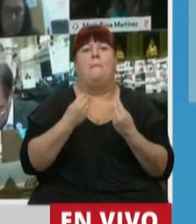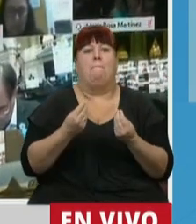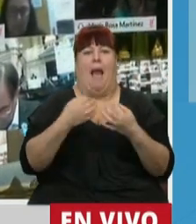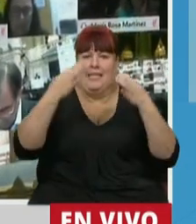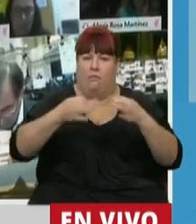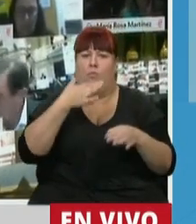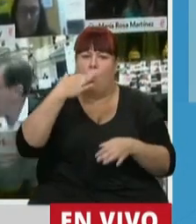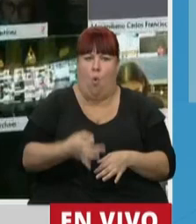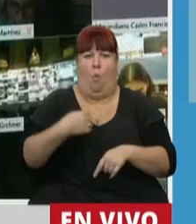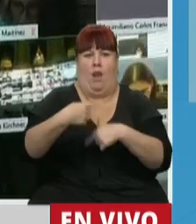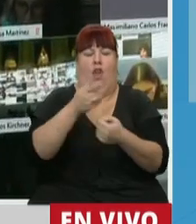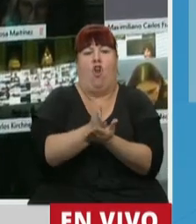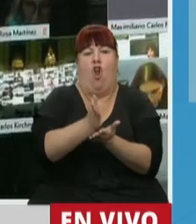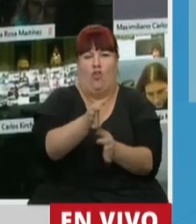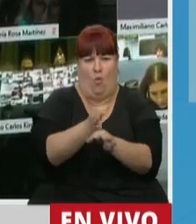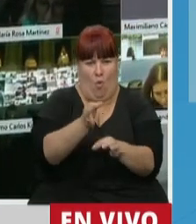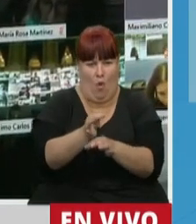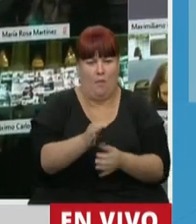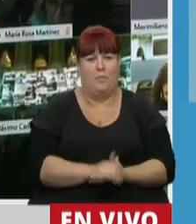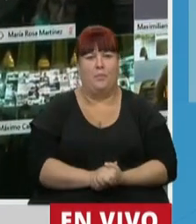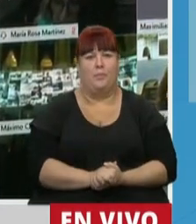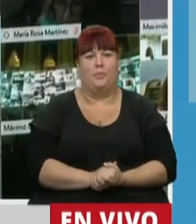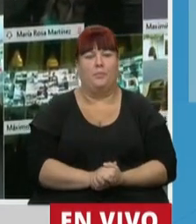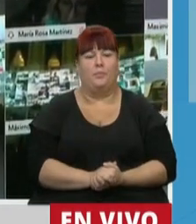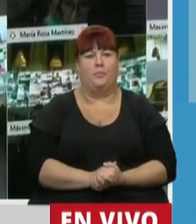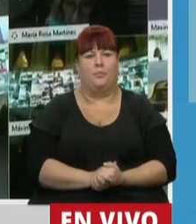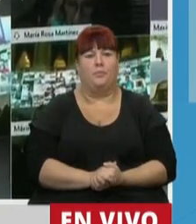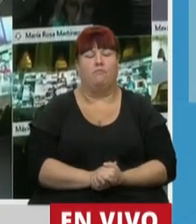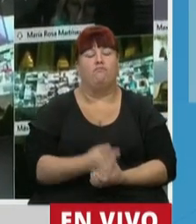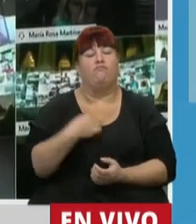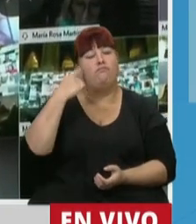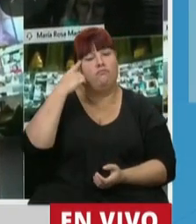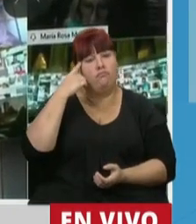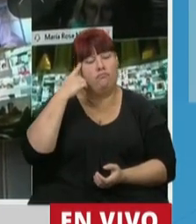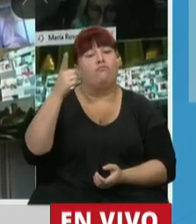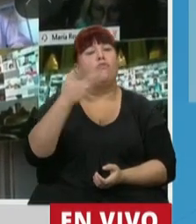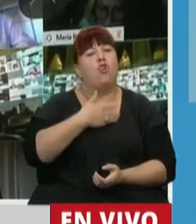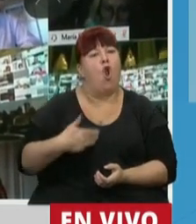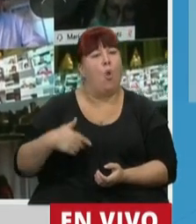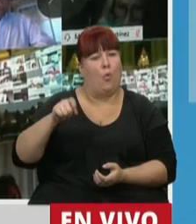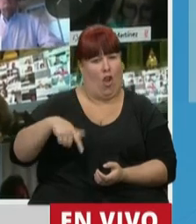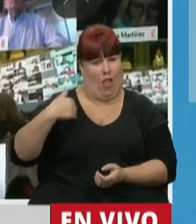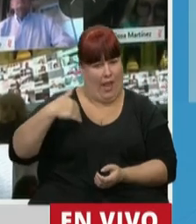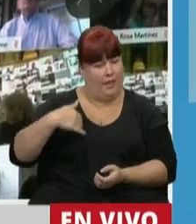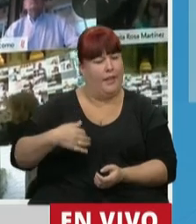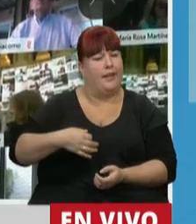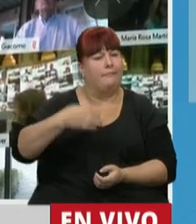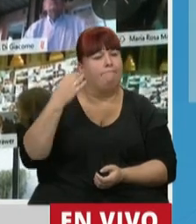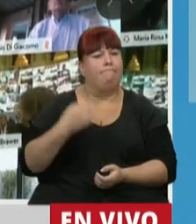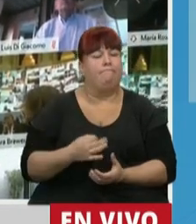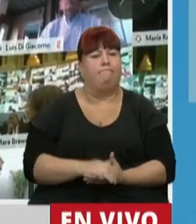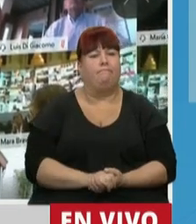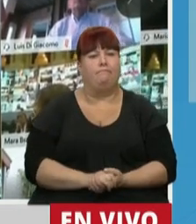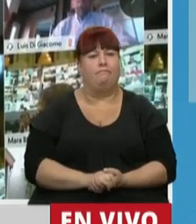garantizar la continuidad pedagógica. Creo que el gobierno argentino claramente,